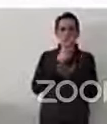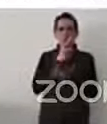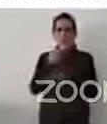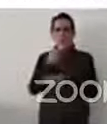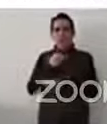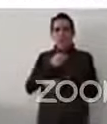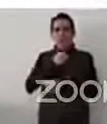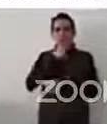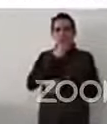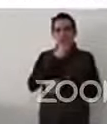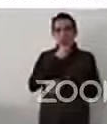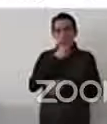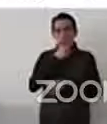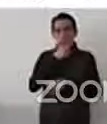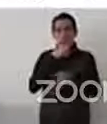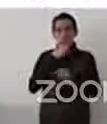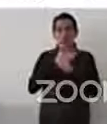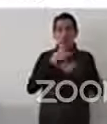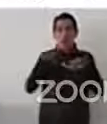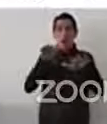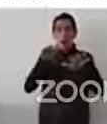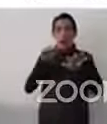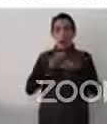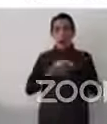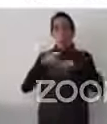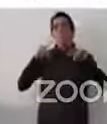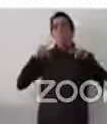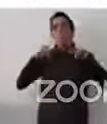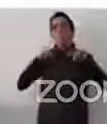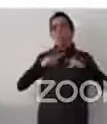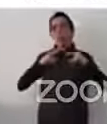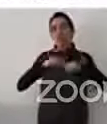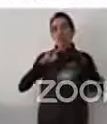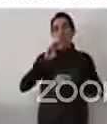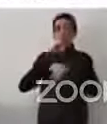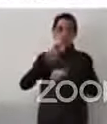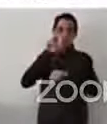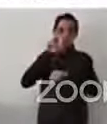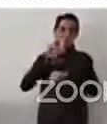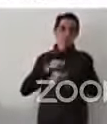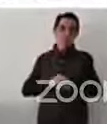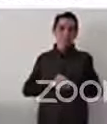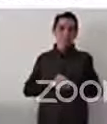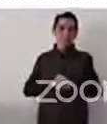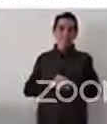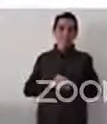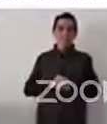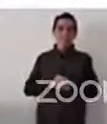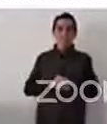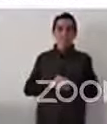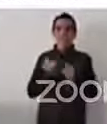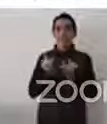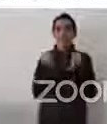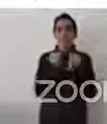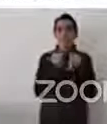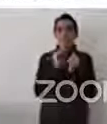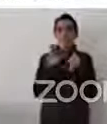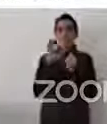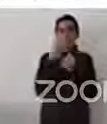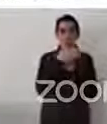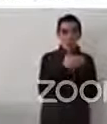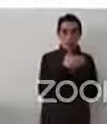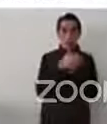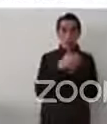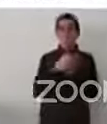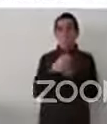mayores. México también es parte de esta convención interamericana y el municipio de León lo puede tomar